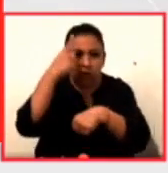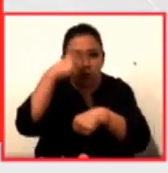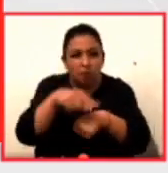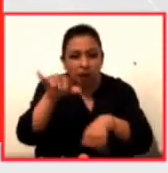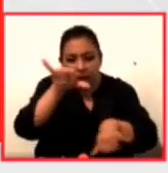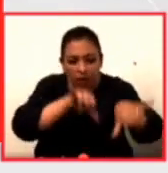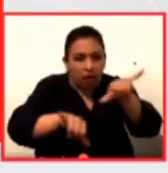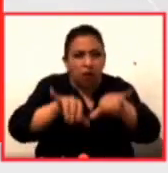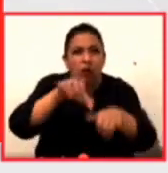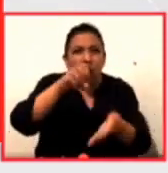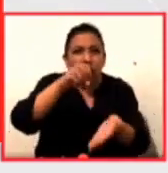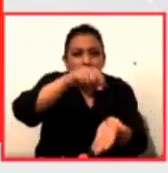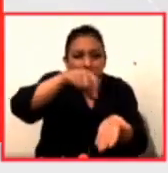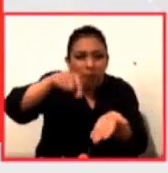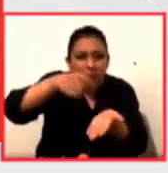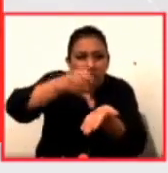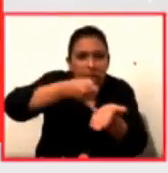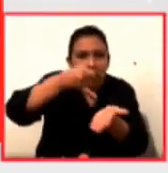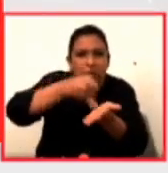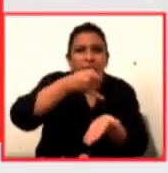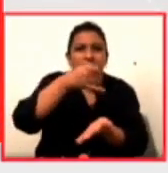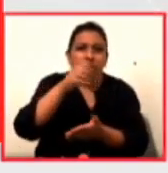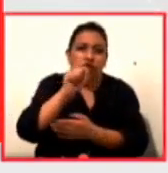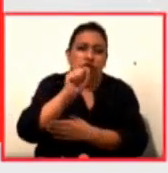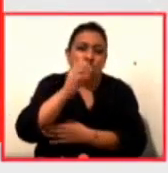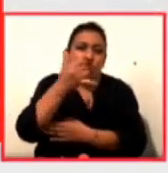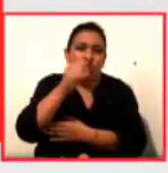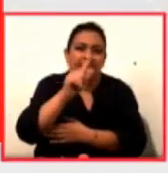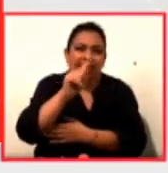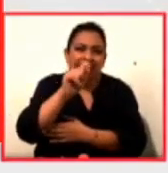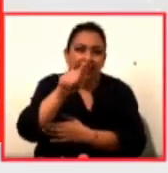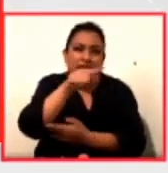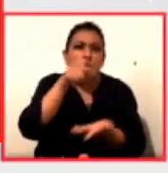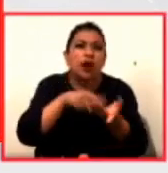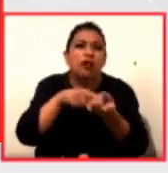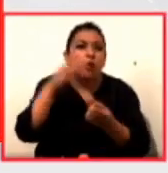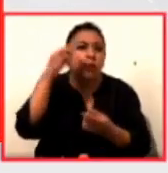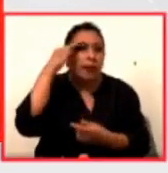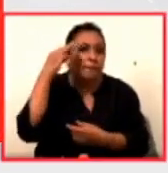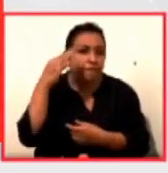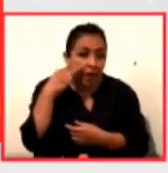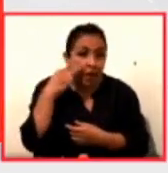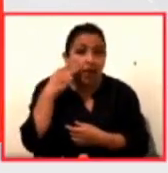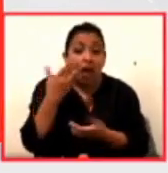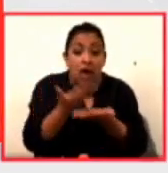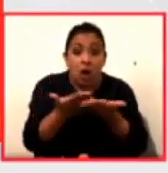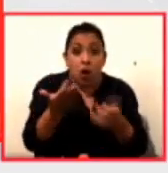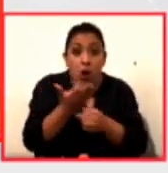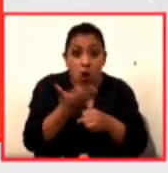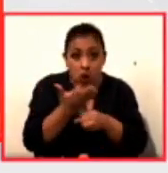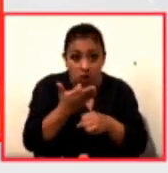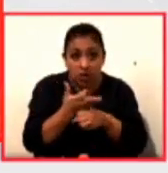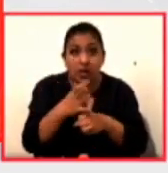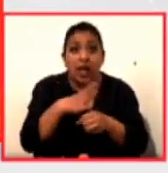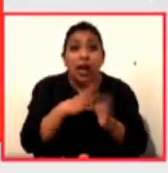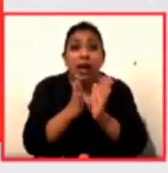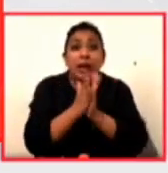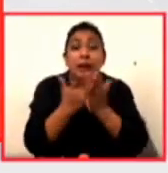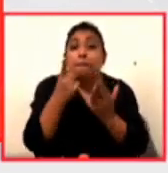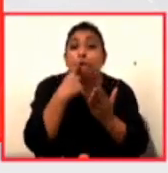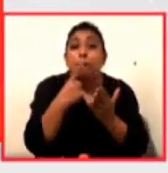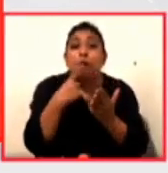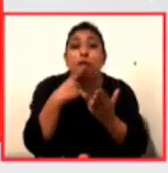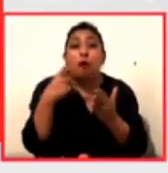transgénica en el territorio maya actualmente las abejas forman parte del libro rojo de especies en peligro de extinción